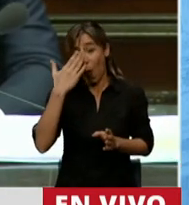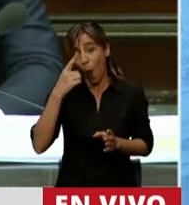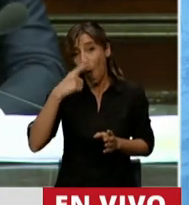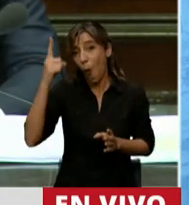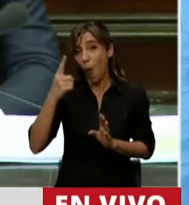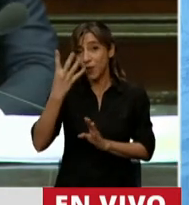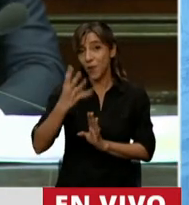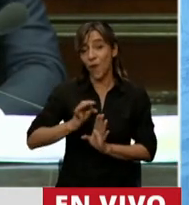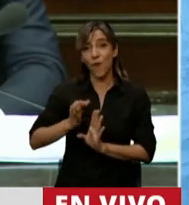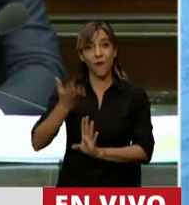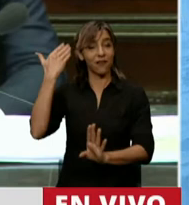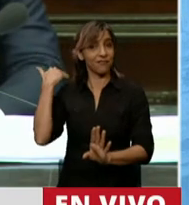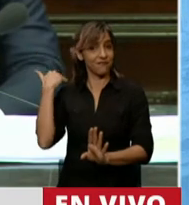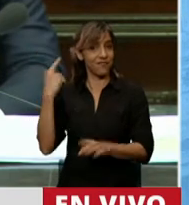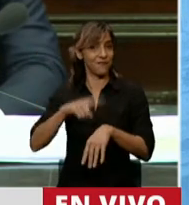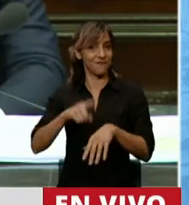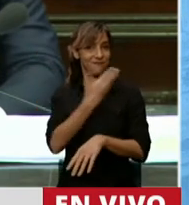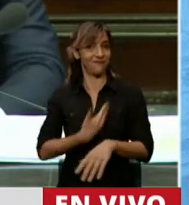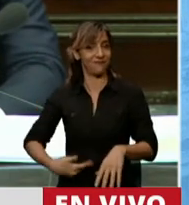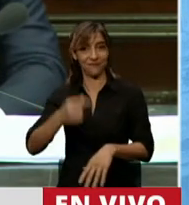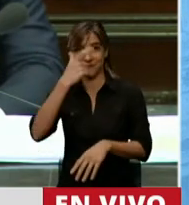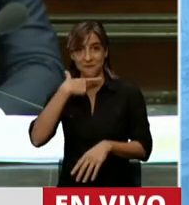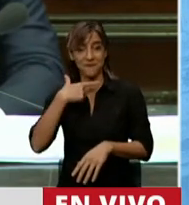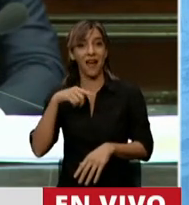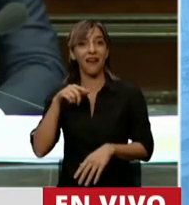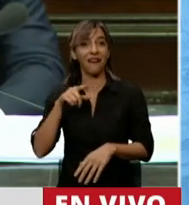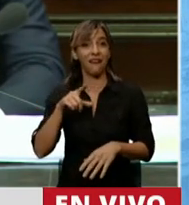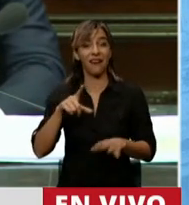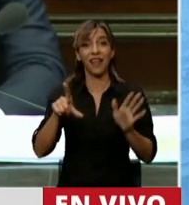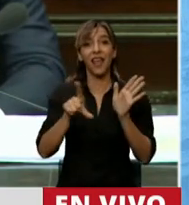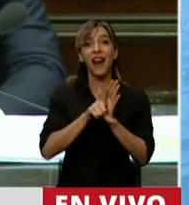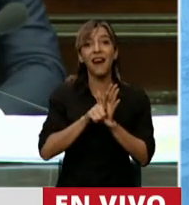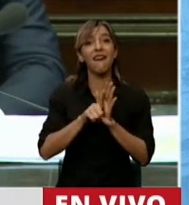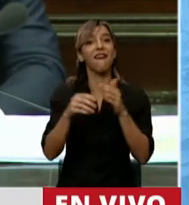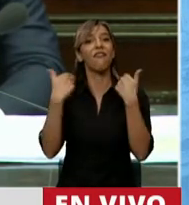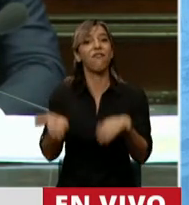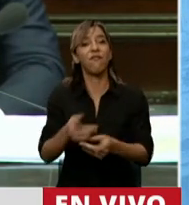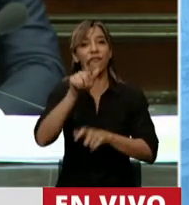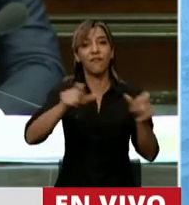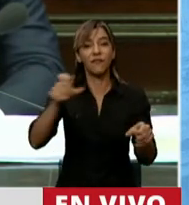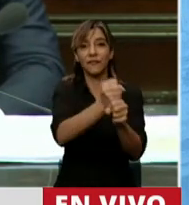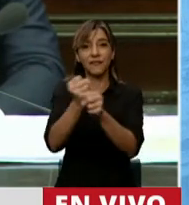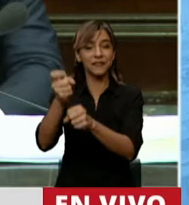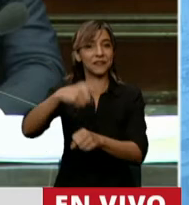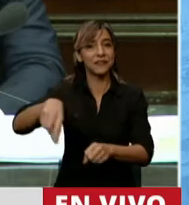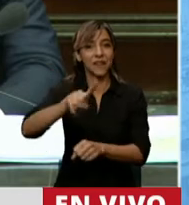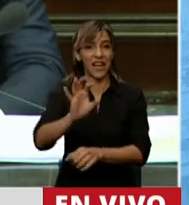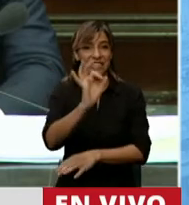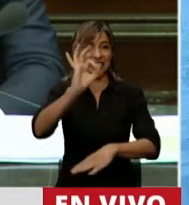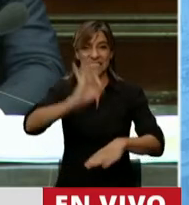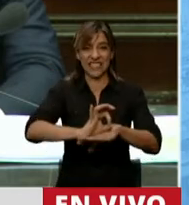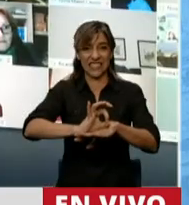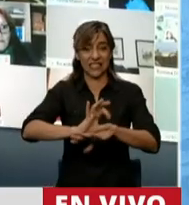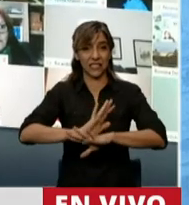del ingeniero Mauricio Macri? Ninguna. Cero leyes a favor de los trabajadores. Y la política